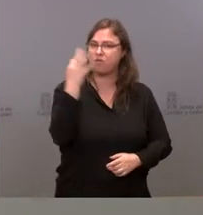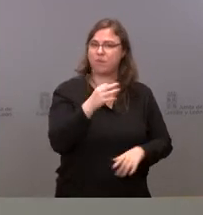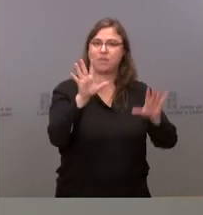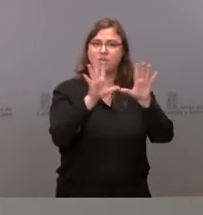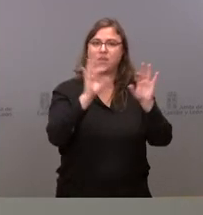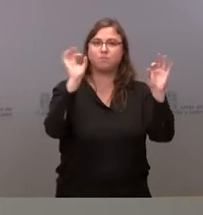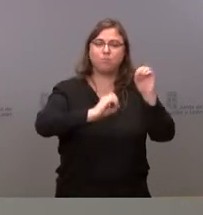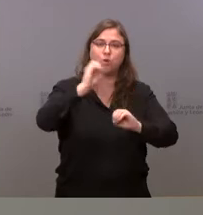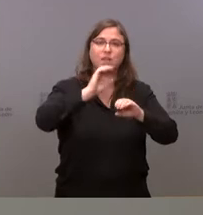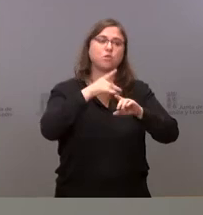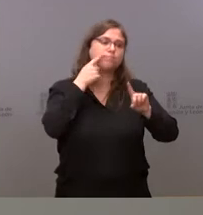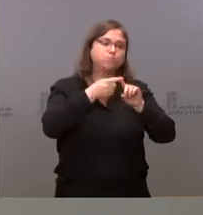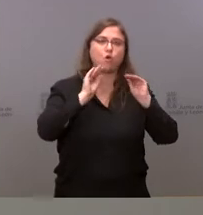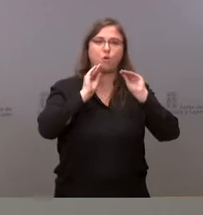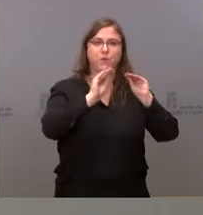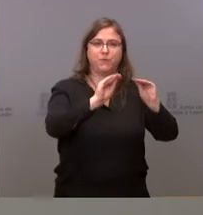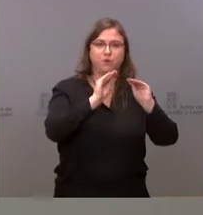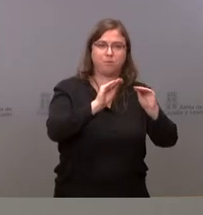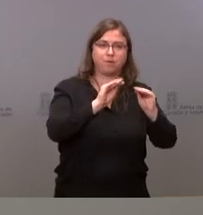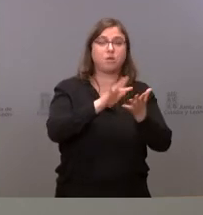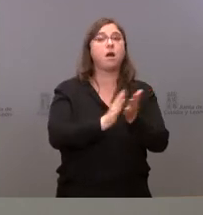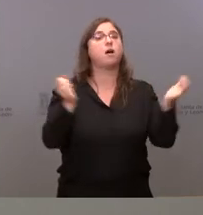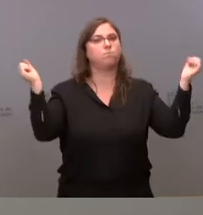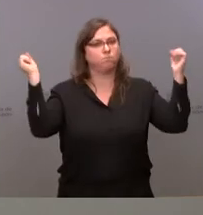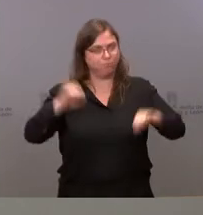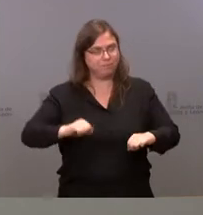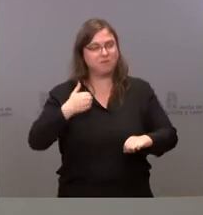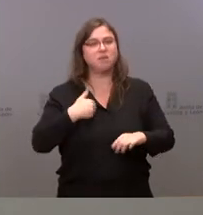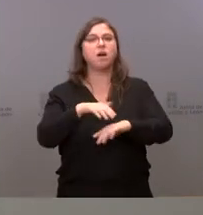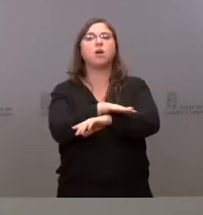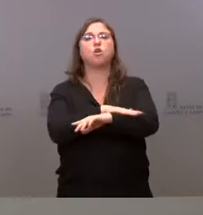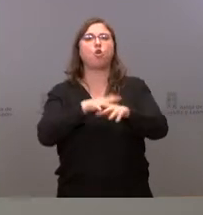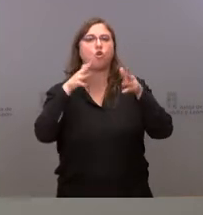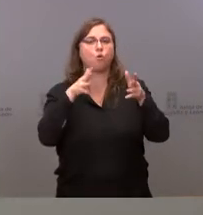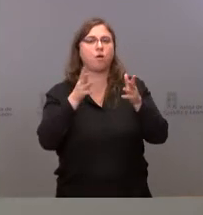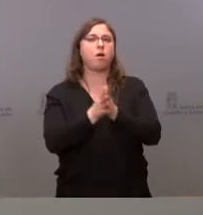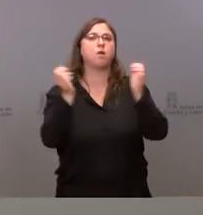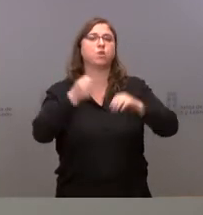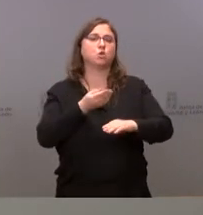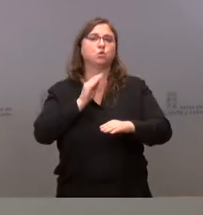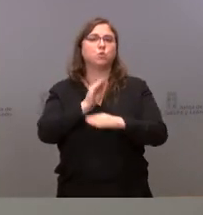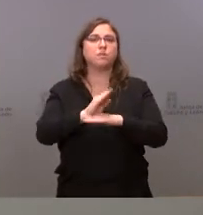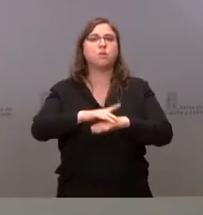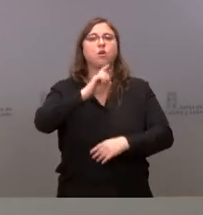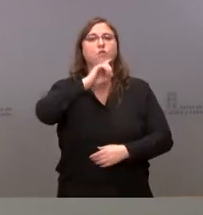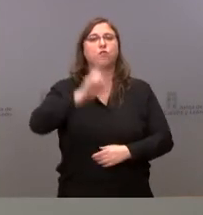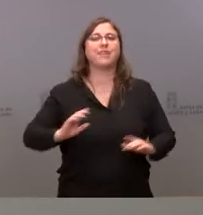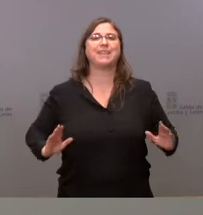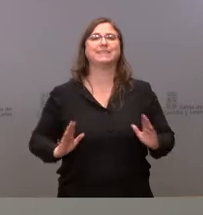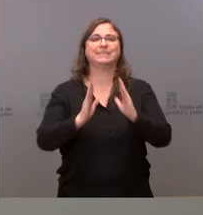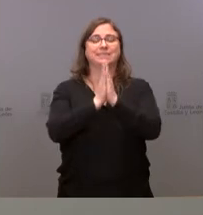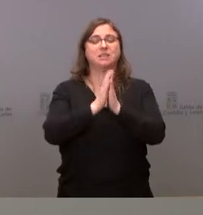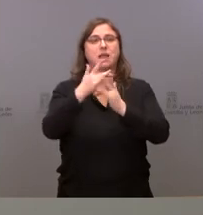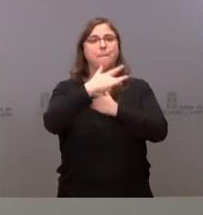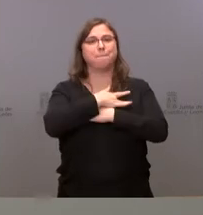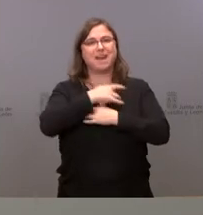para formación. Hemos aprobado hoy en Consejo de Gobierno la subvención a la Fundación Santa María la Real